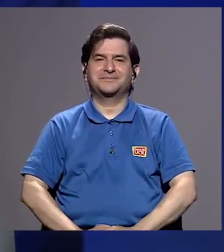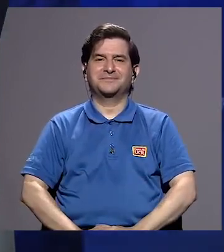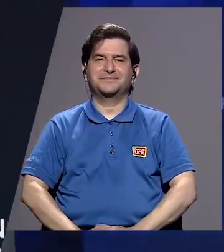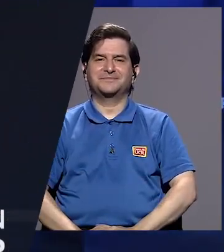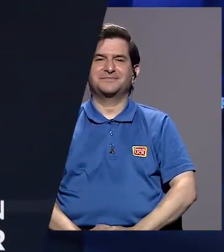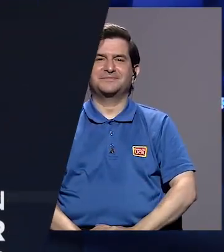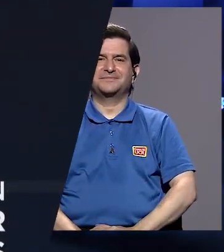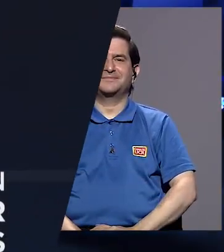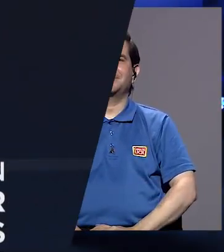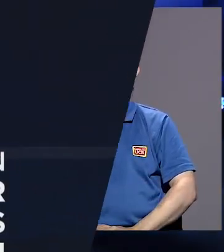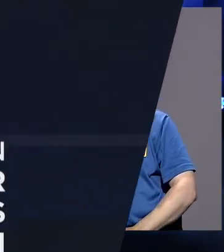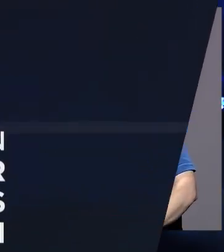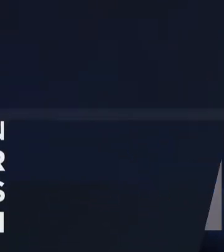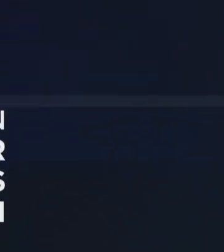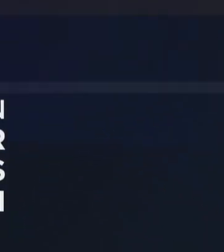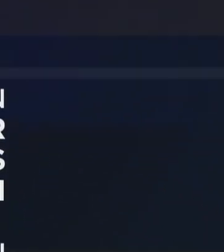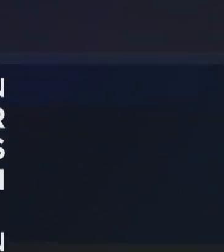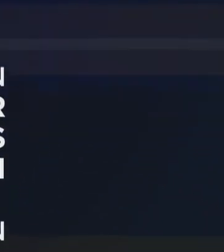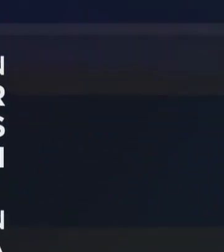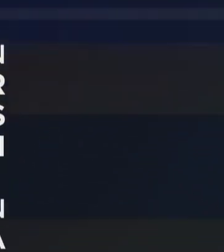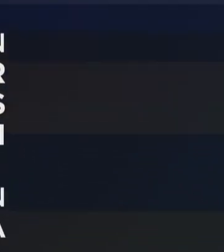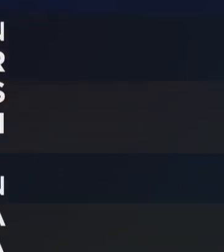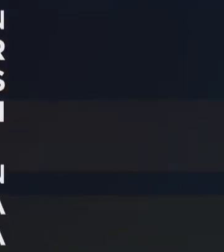Mujeres